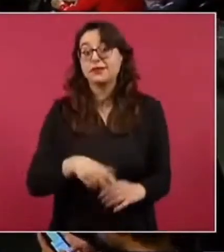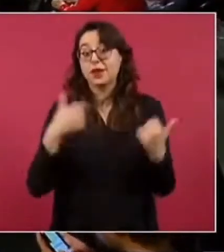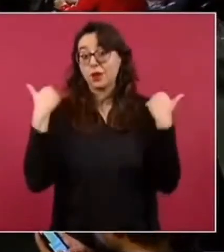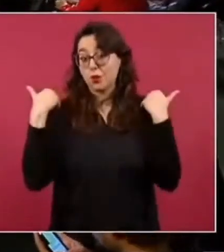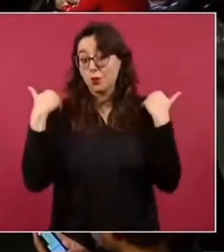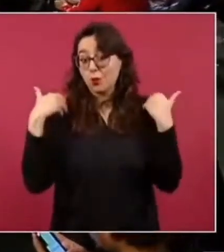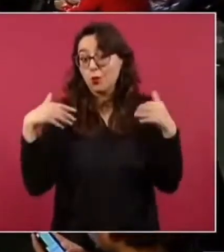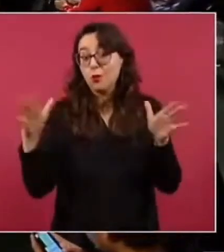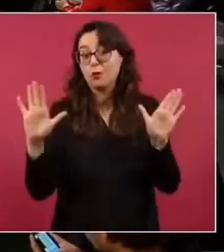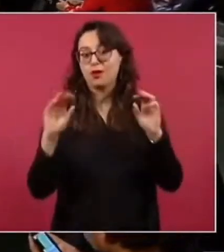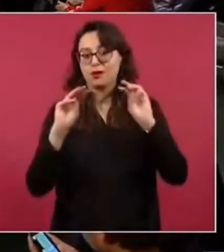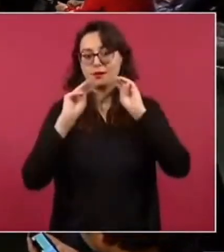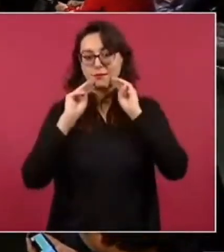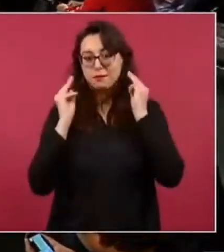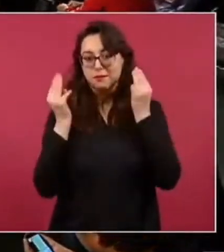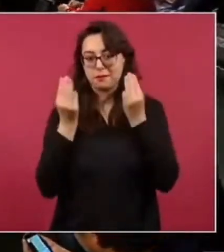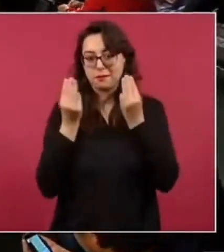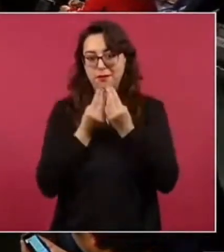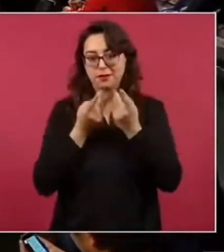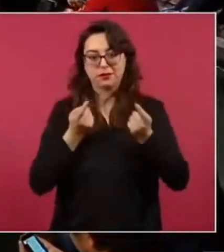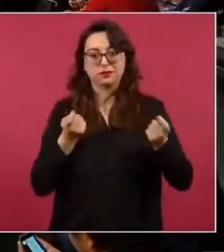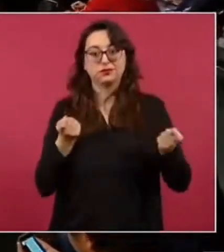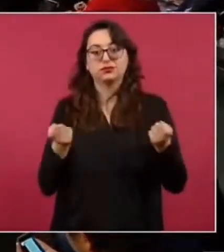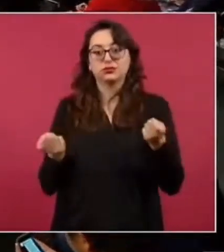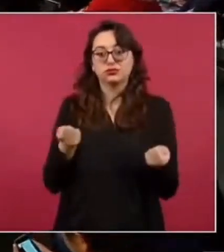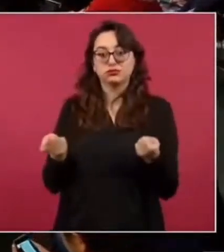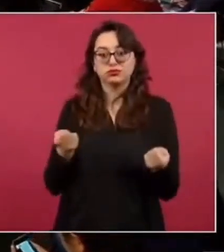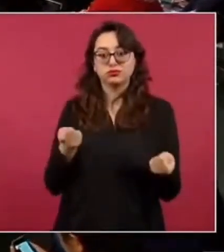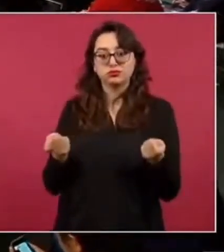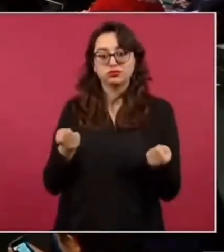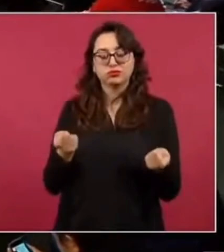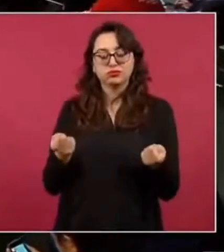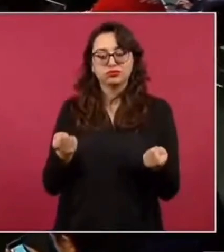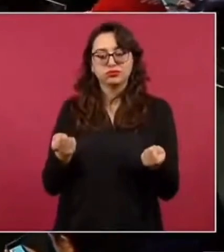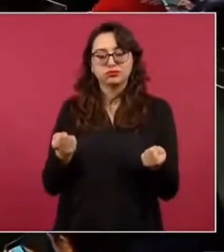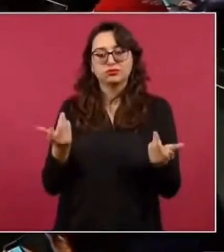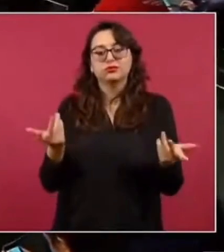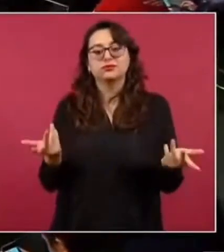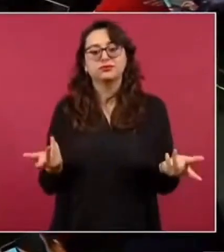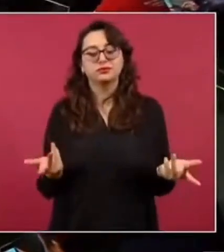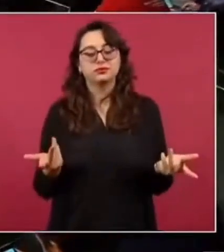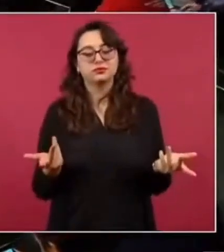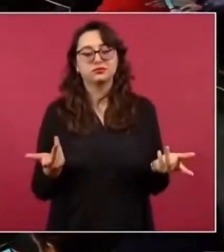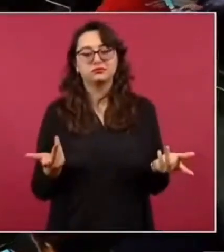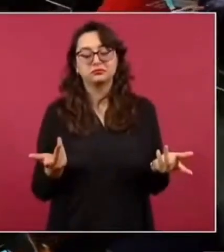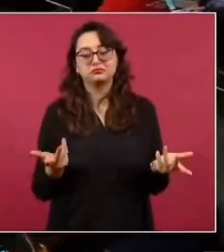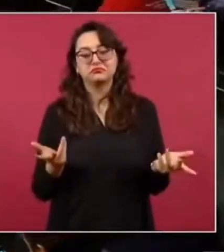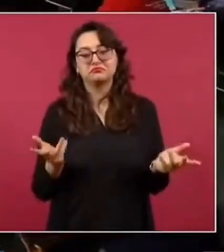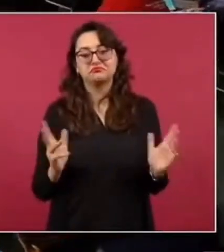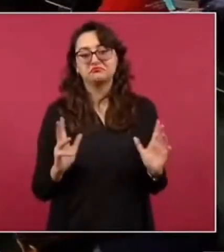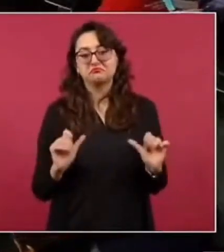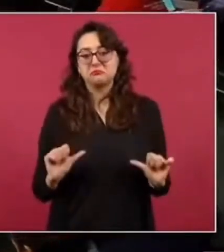pues no se hubiese hecho nada